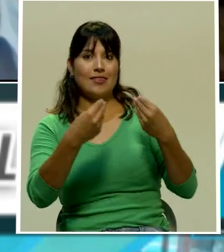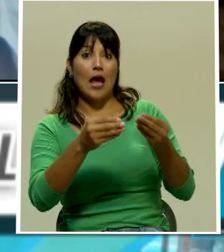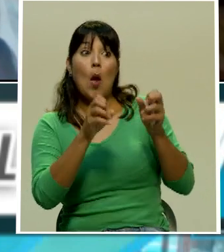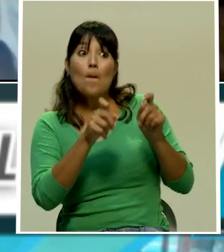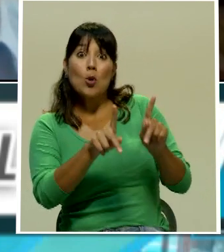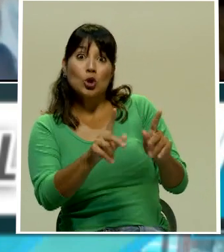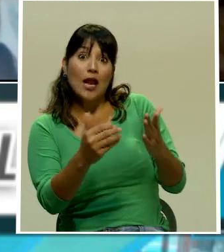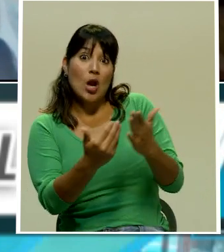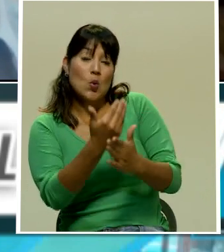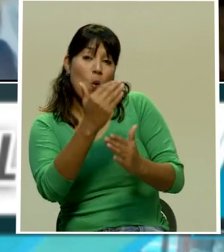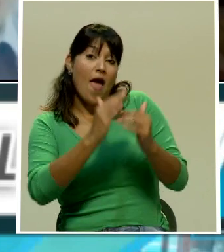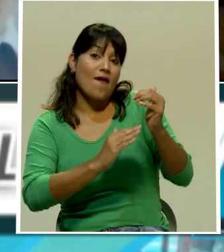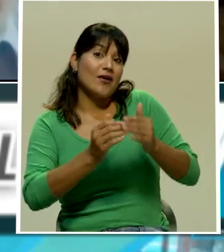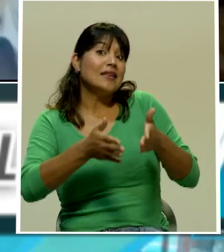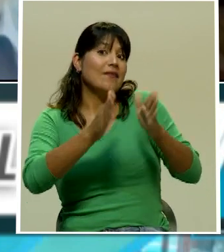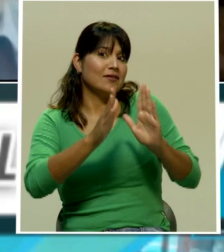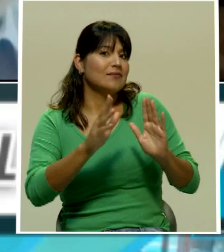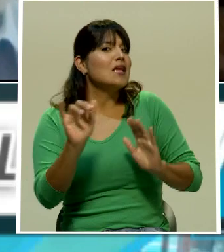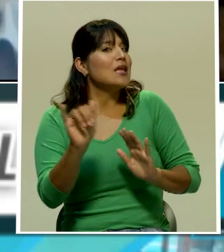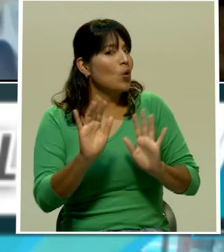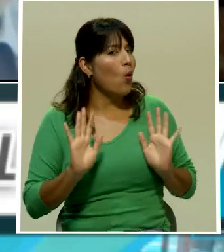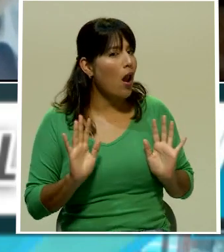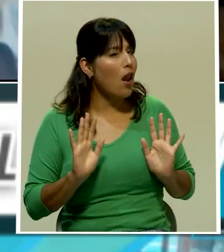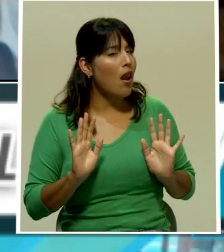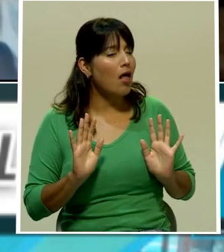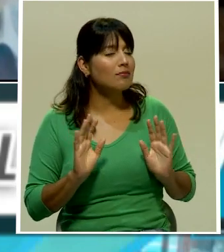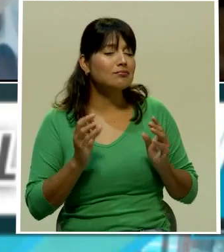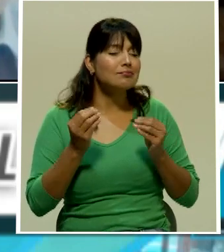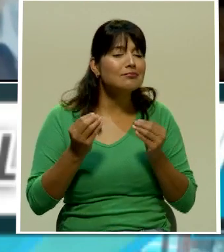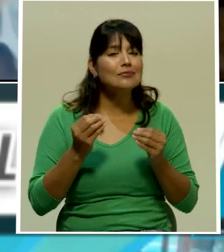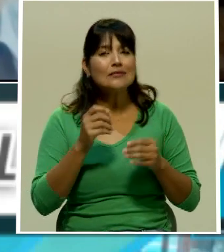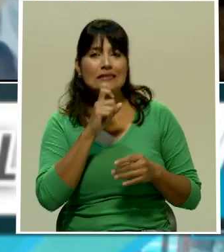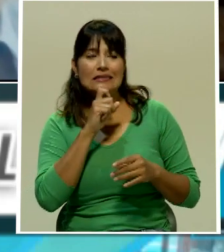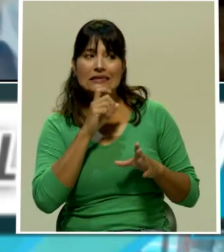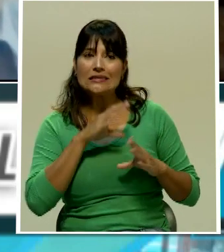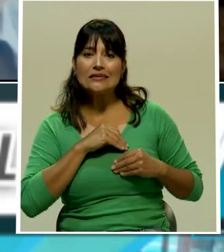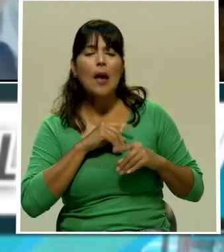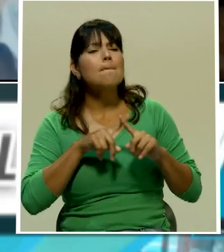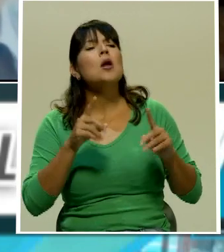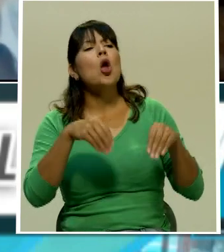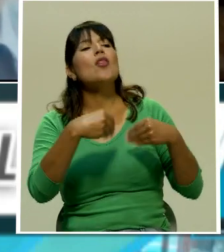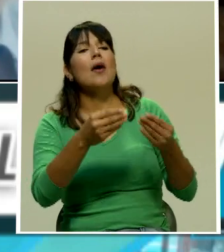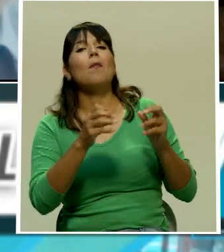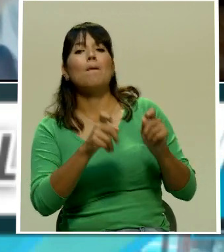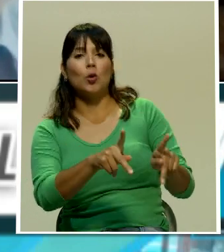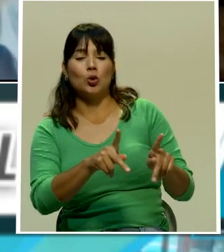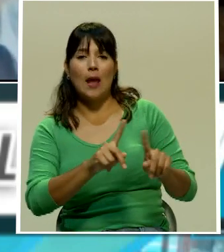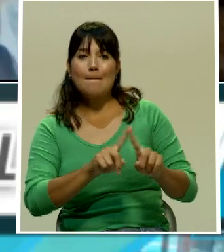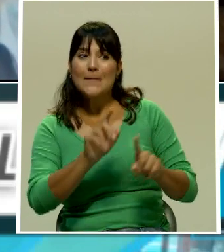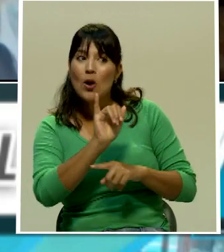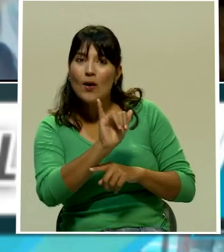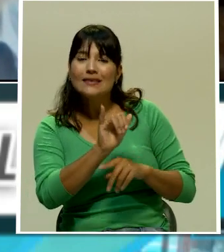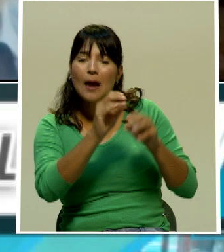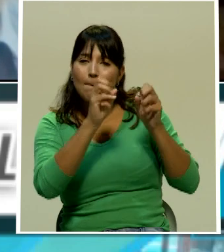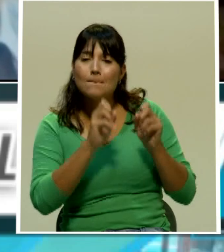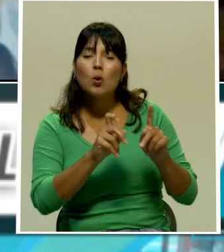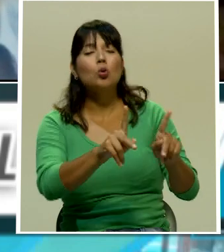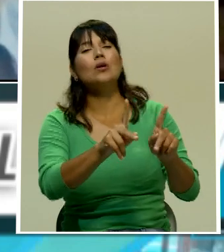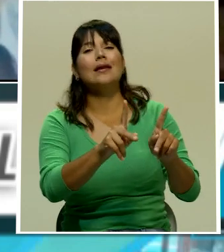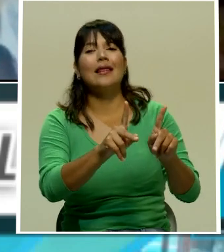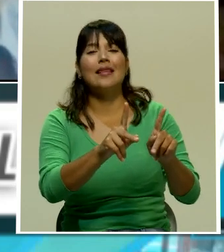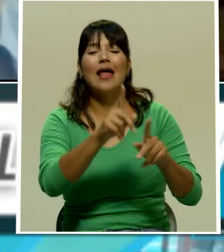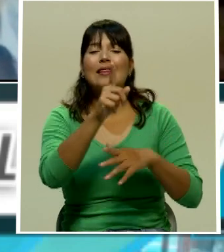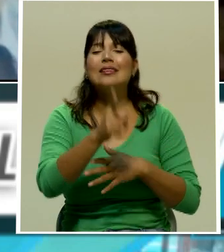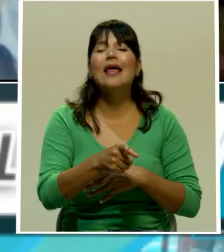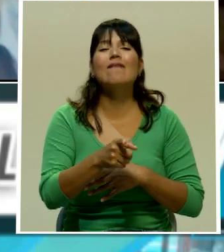edificio que no deja de ser polémico vamos a darle la oportunidad pero esa oportunidad tiene que transcurrir en